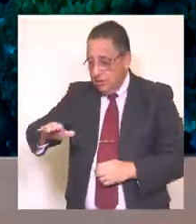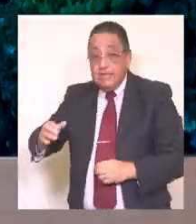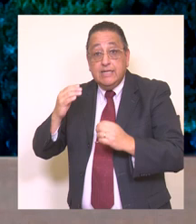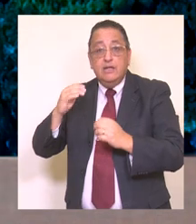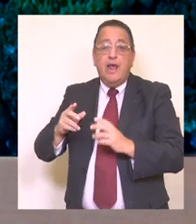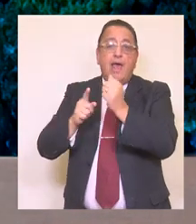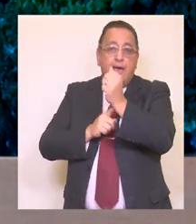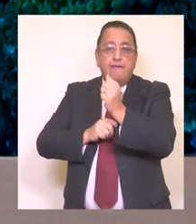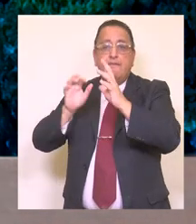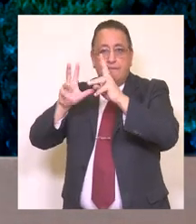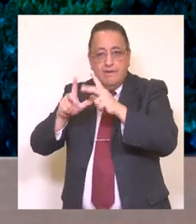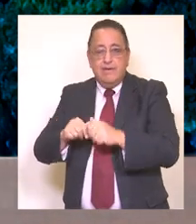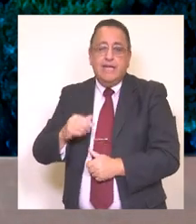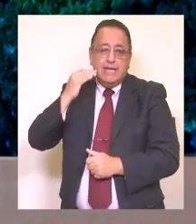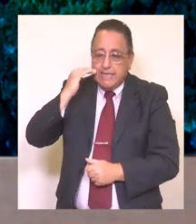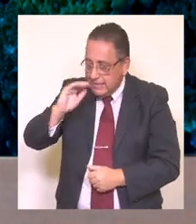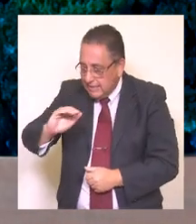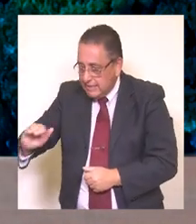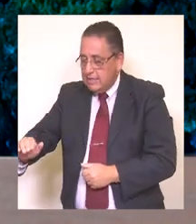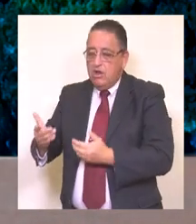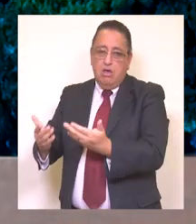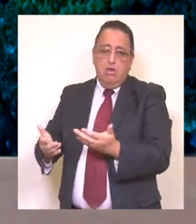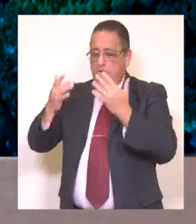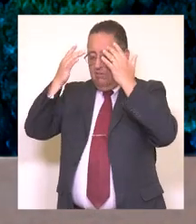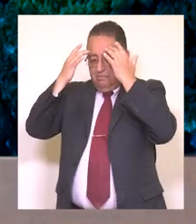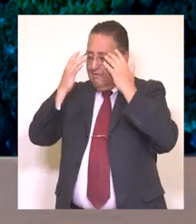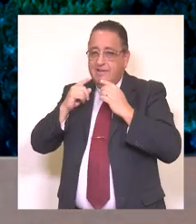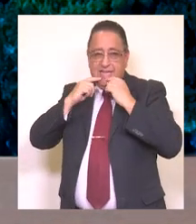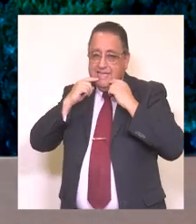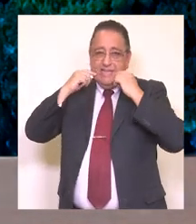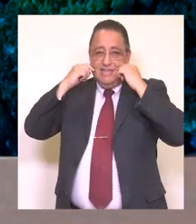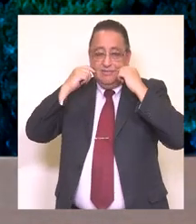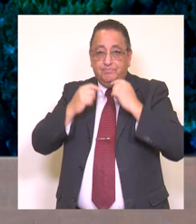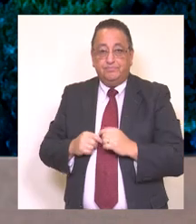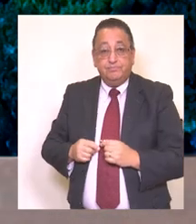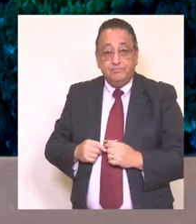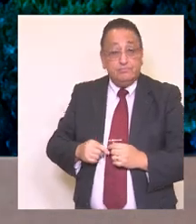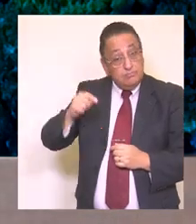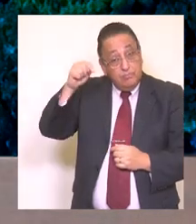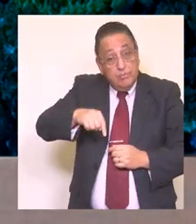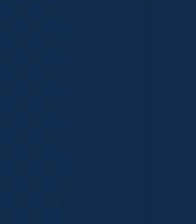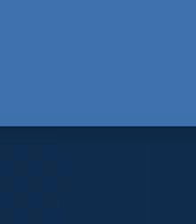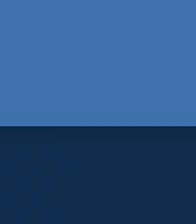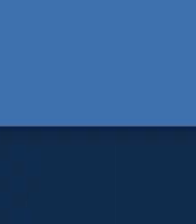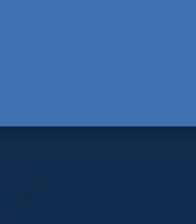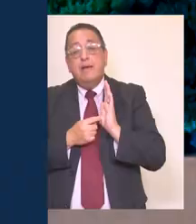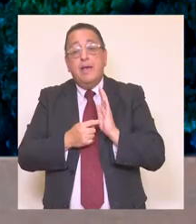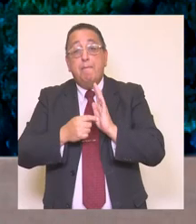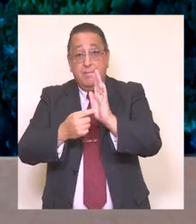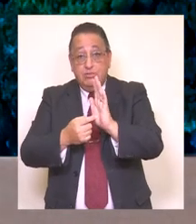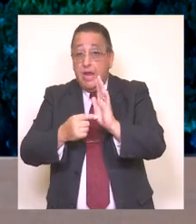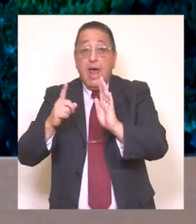paso a la parte final de nuestra cuenta pública, donde destacaré algunos hechos relevantes del periodo. Y